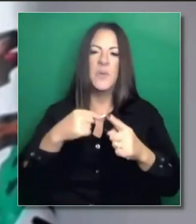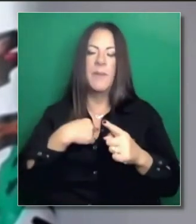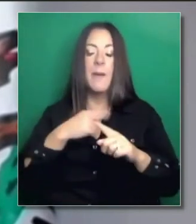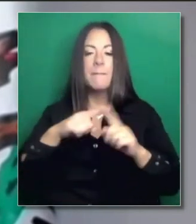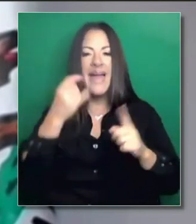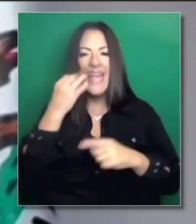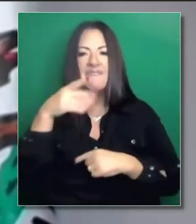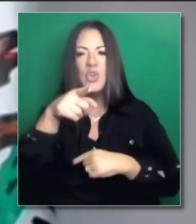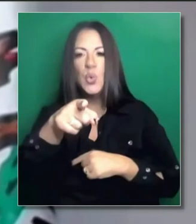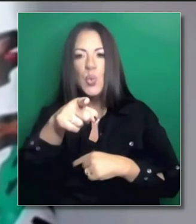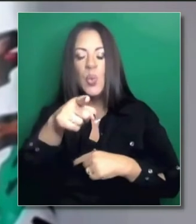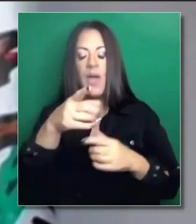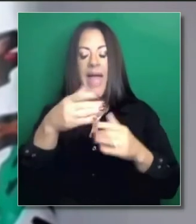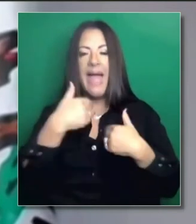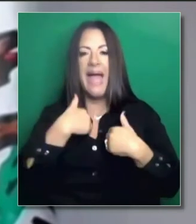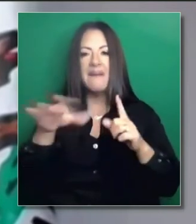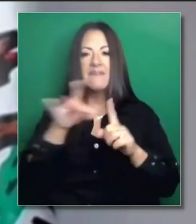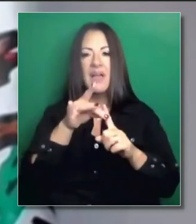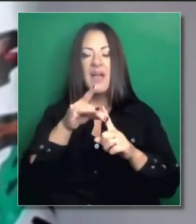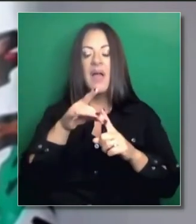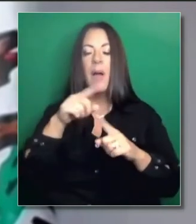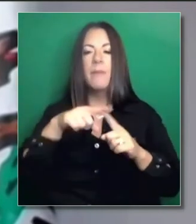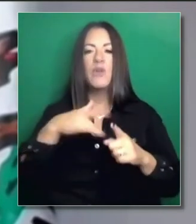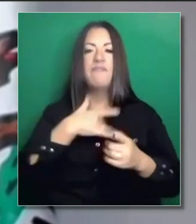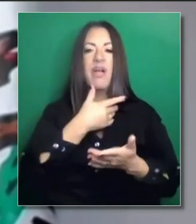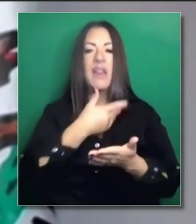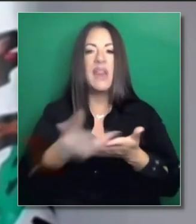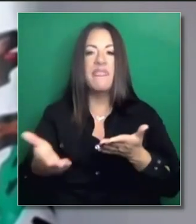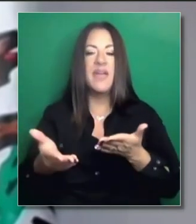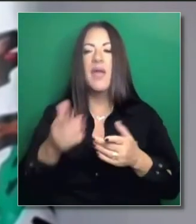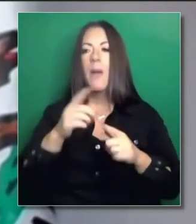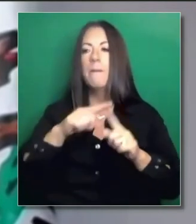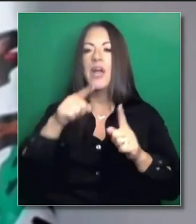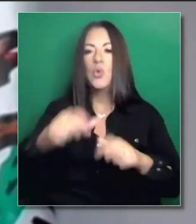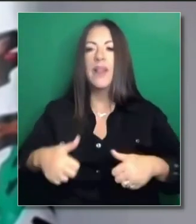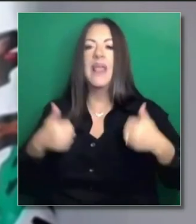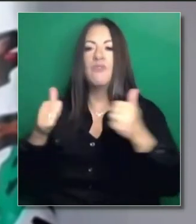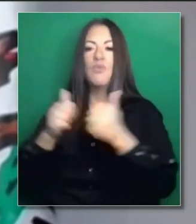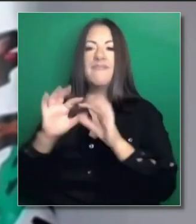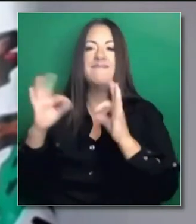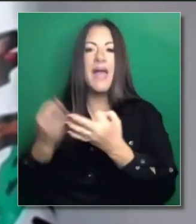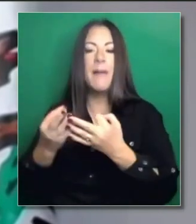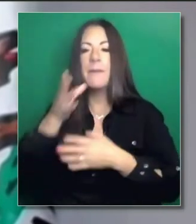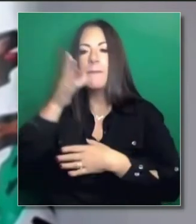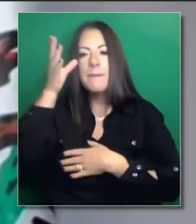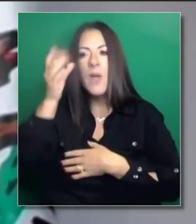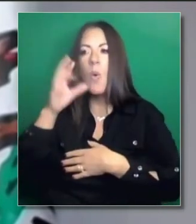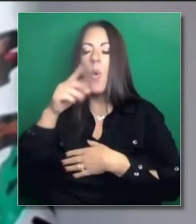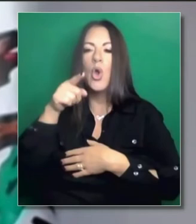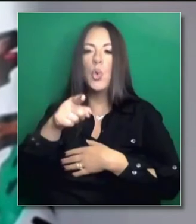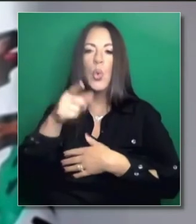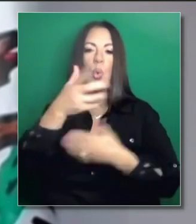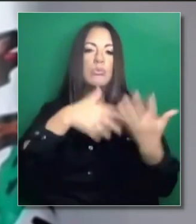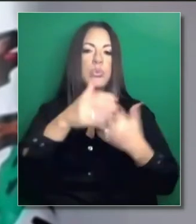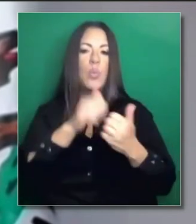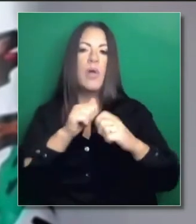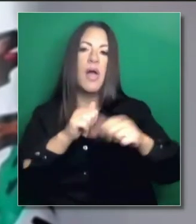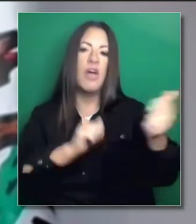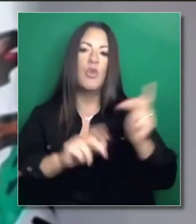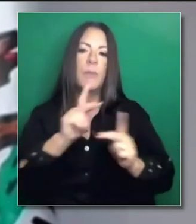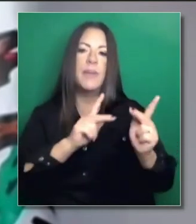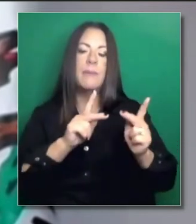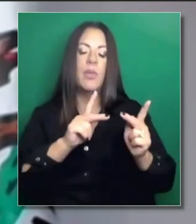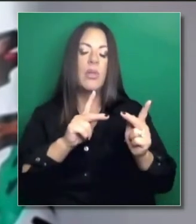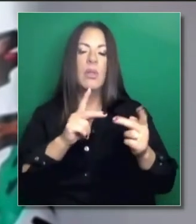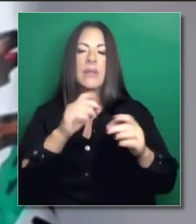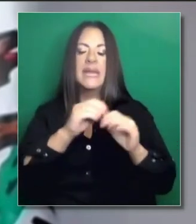otra persona en la comunidad, que es mucho más vulnerable. Una persona de su familia, alguna persona en la tienda con